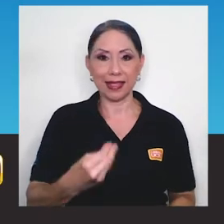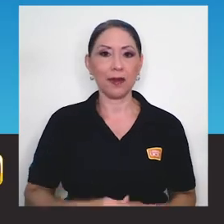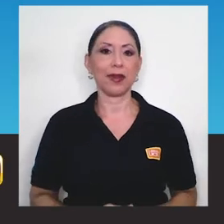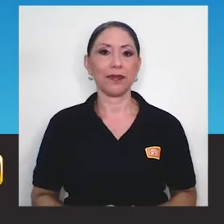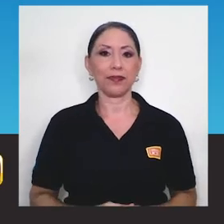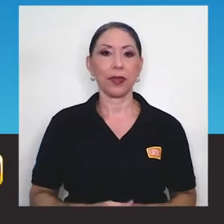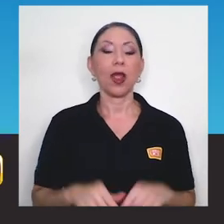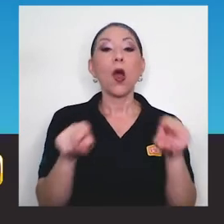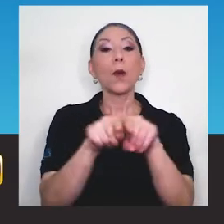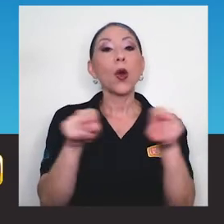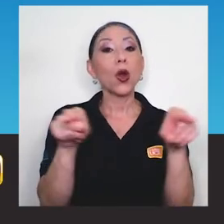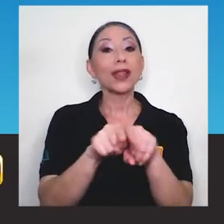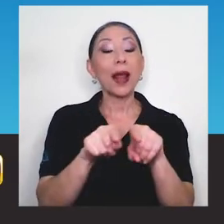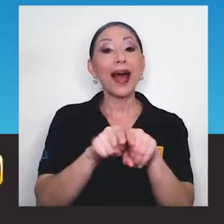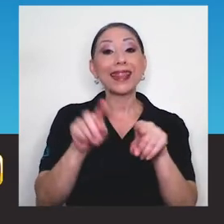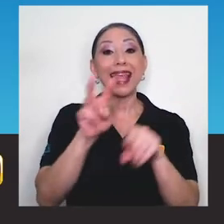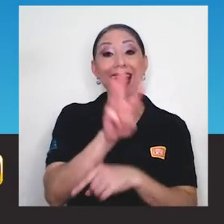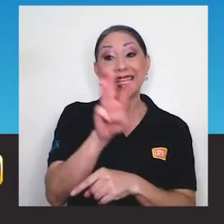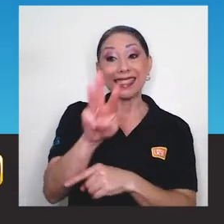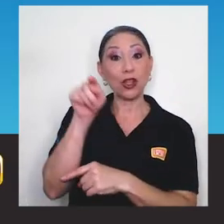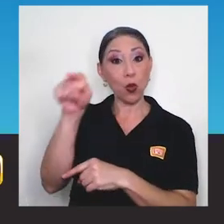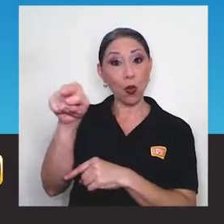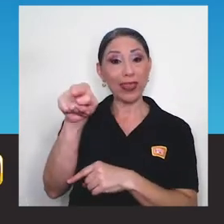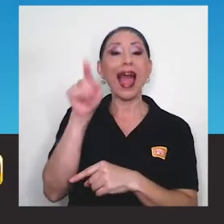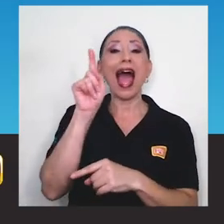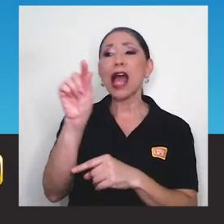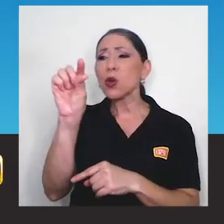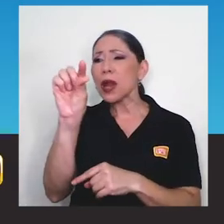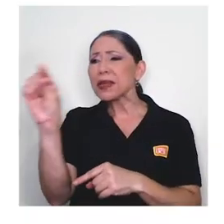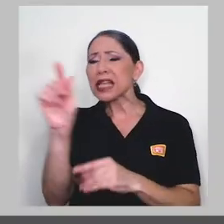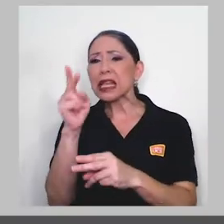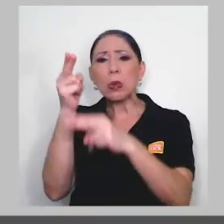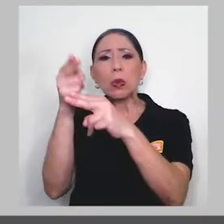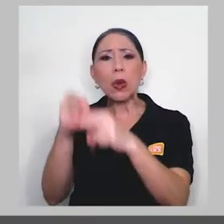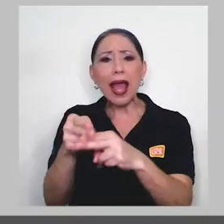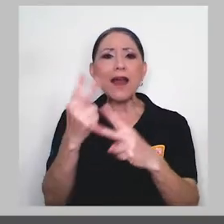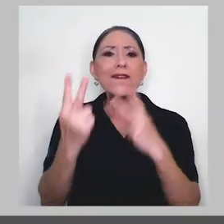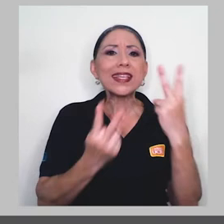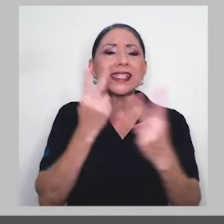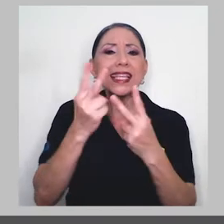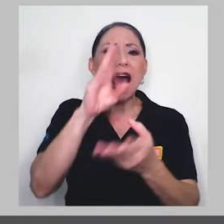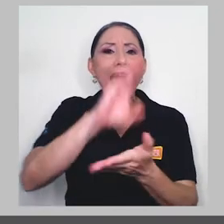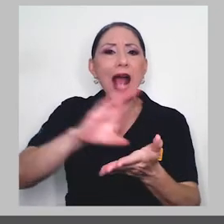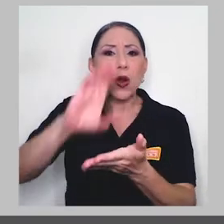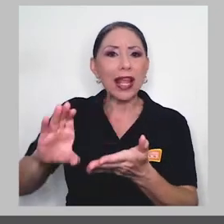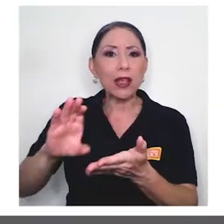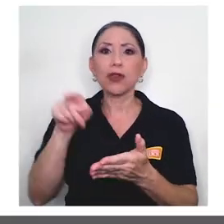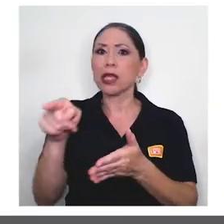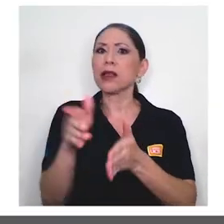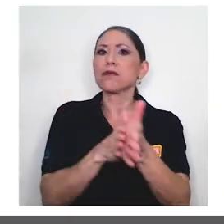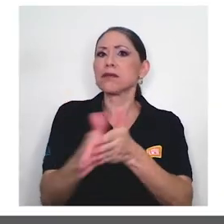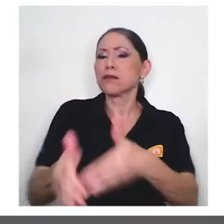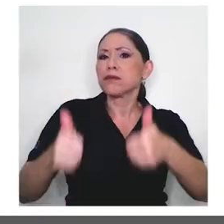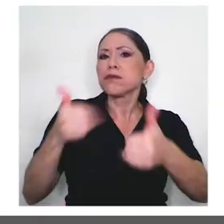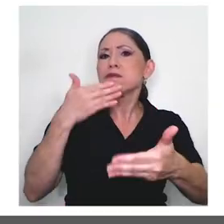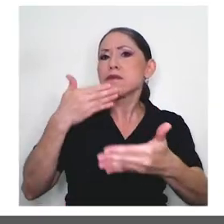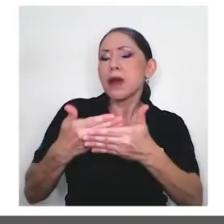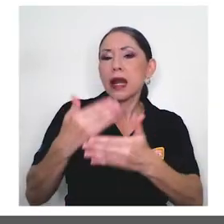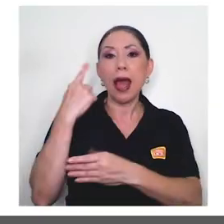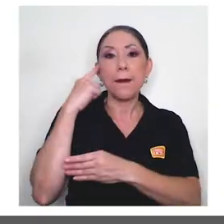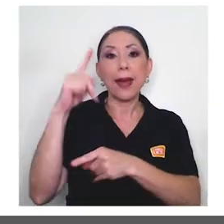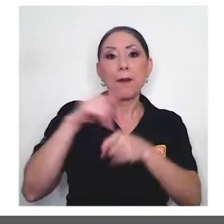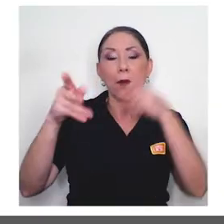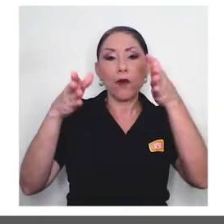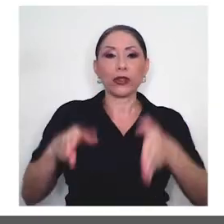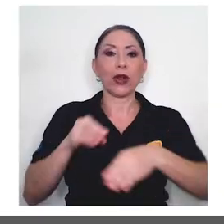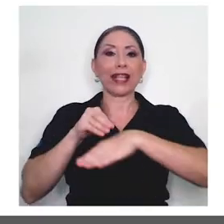Por otra parte, en el sitio web existe una pestaña llamada Visita a colegios y es muy útil para que los profesionales